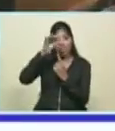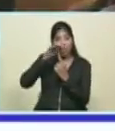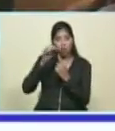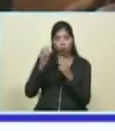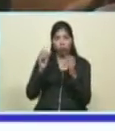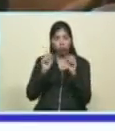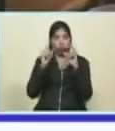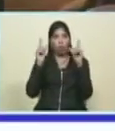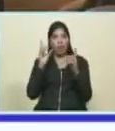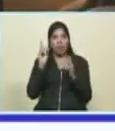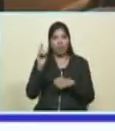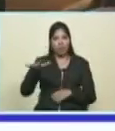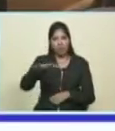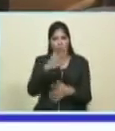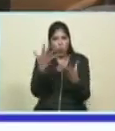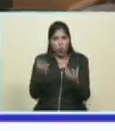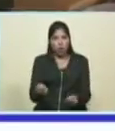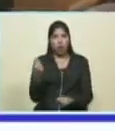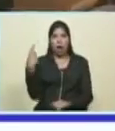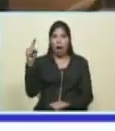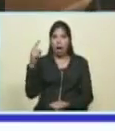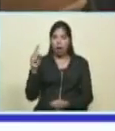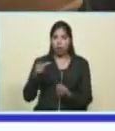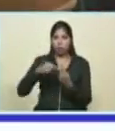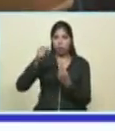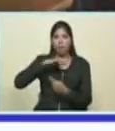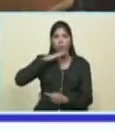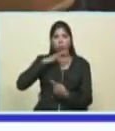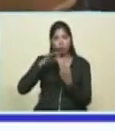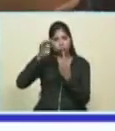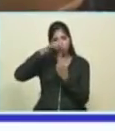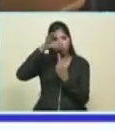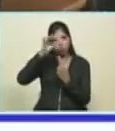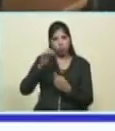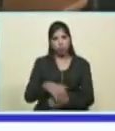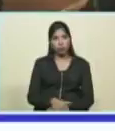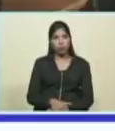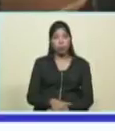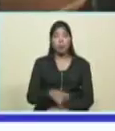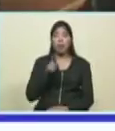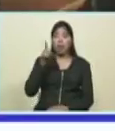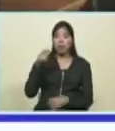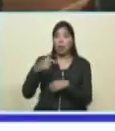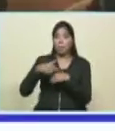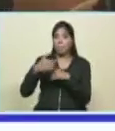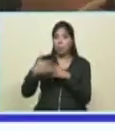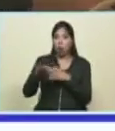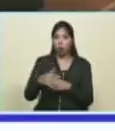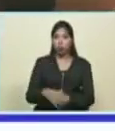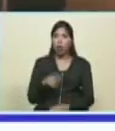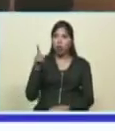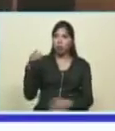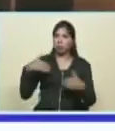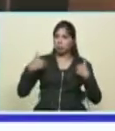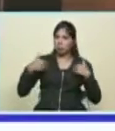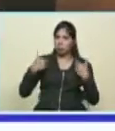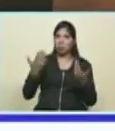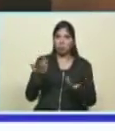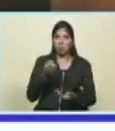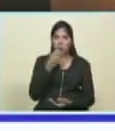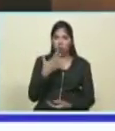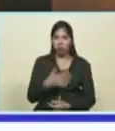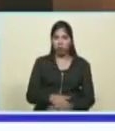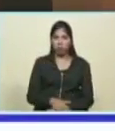desierto del Sahara el desierto peladito por eso pronto muy pronto muy pronto yo quedaron muy motivados con el tema